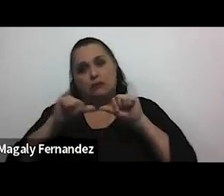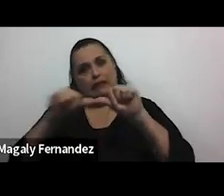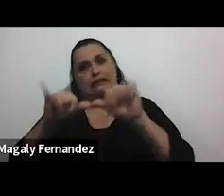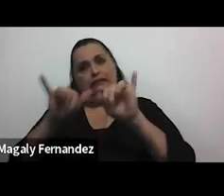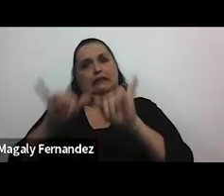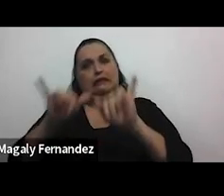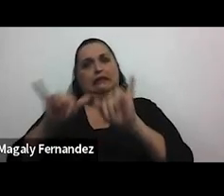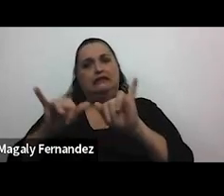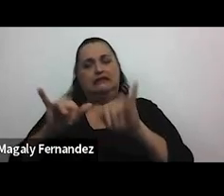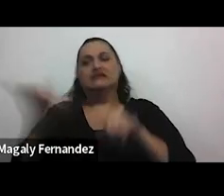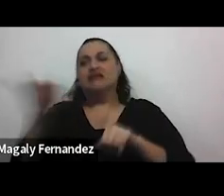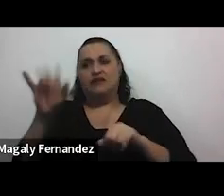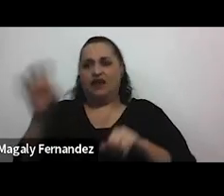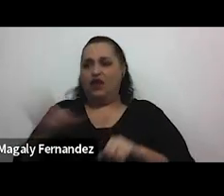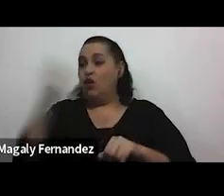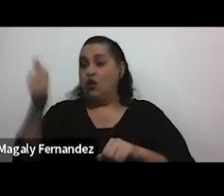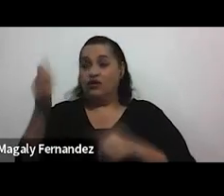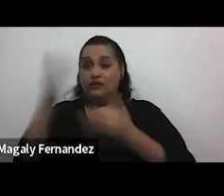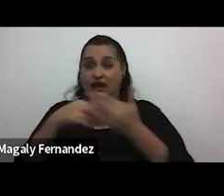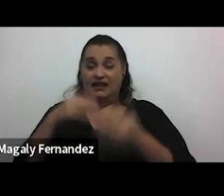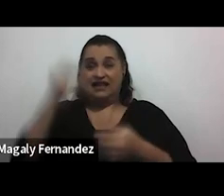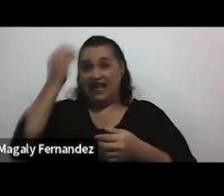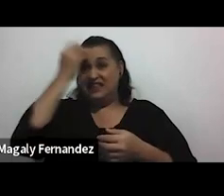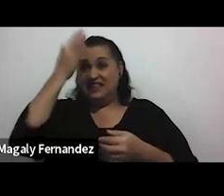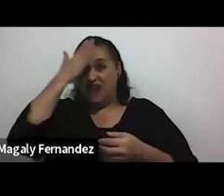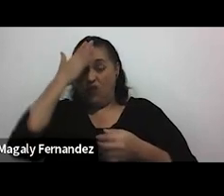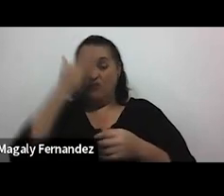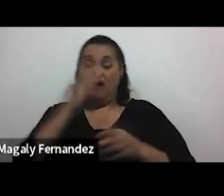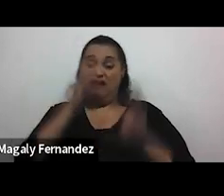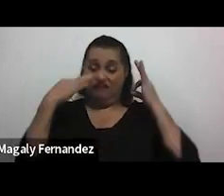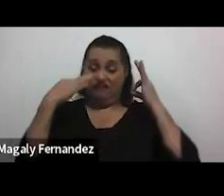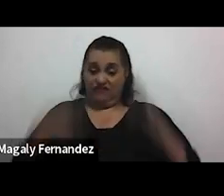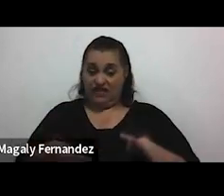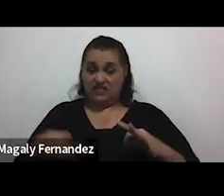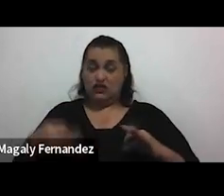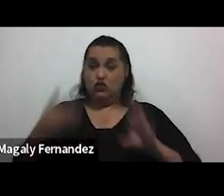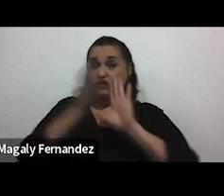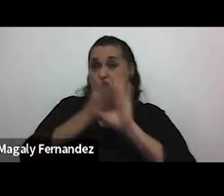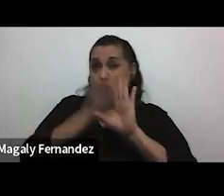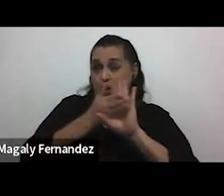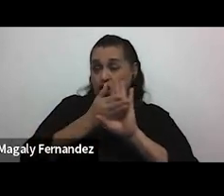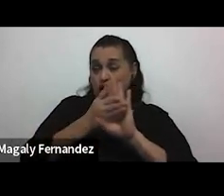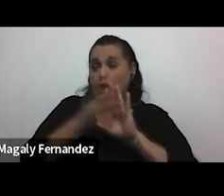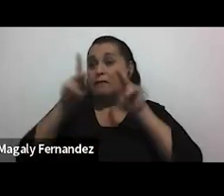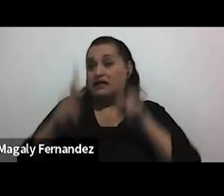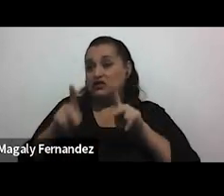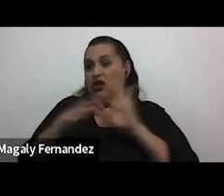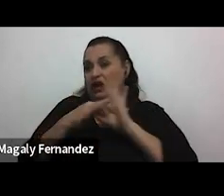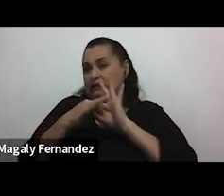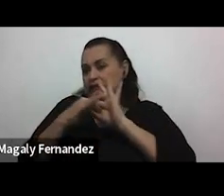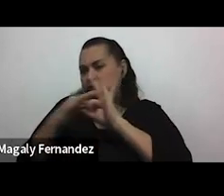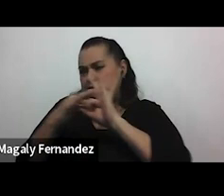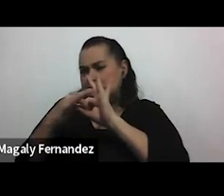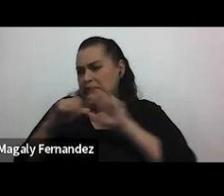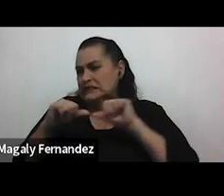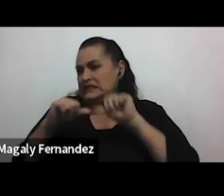por otro lado cuando hay trauma físico o psíquico hace que las personas se mantengan alienadas en esa relación porque no ven